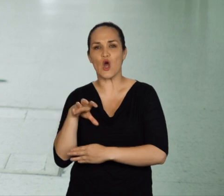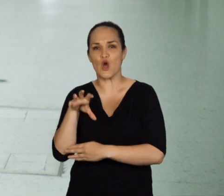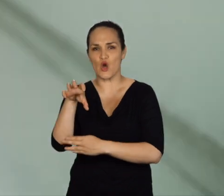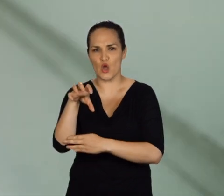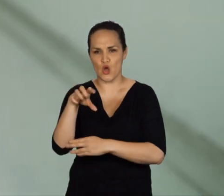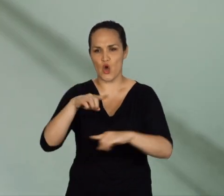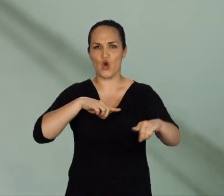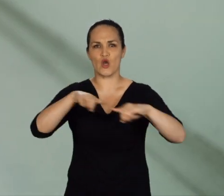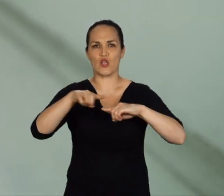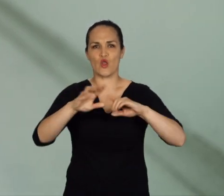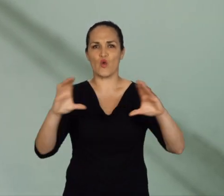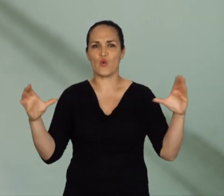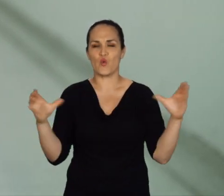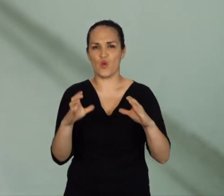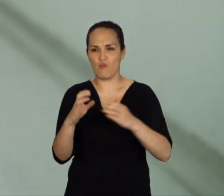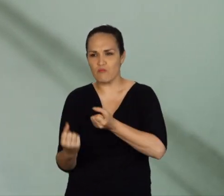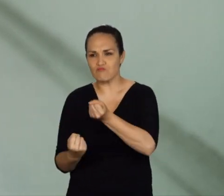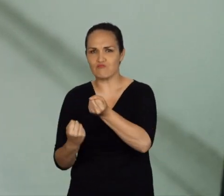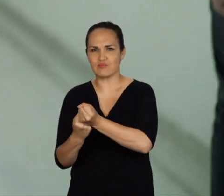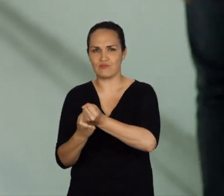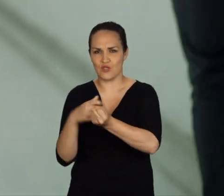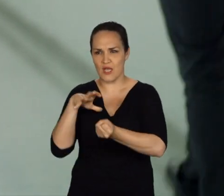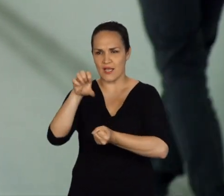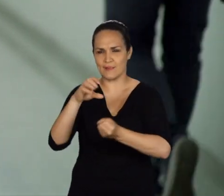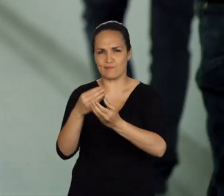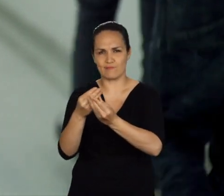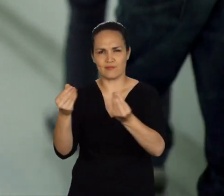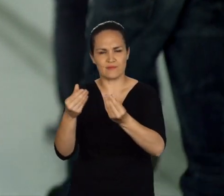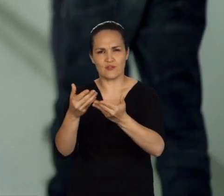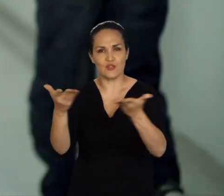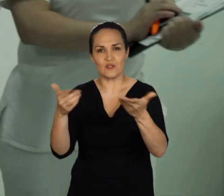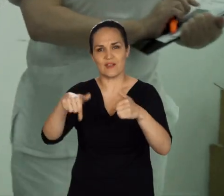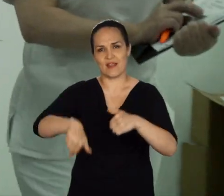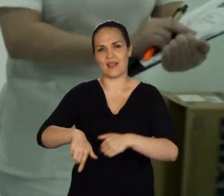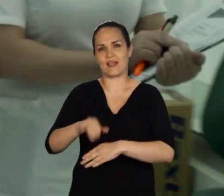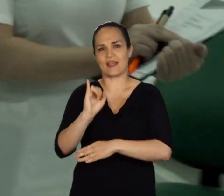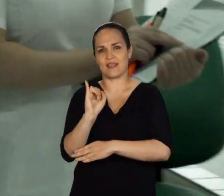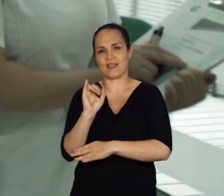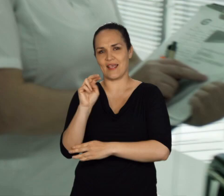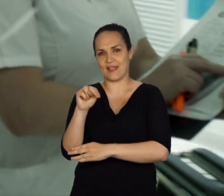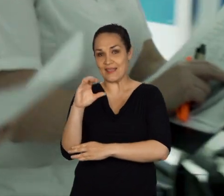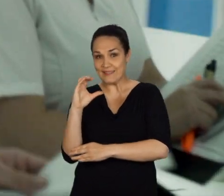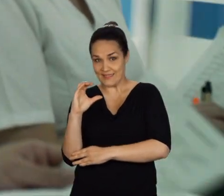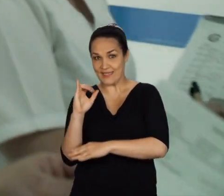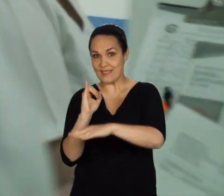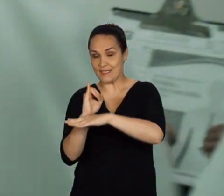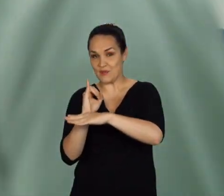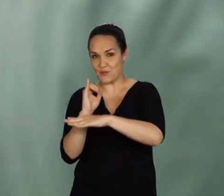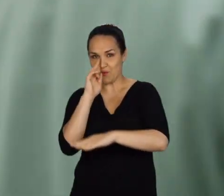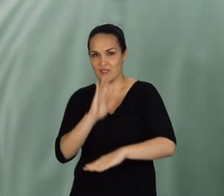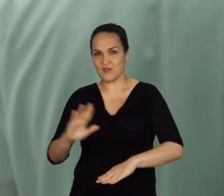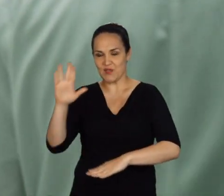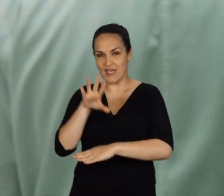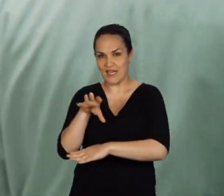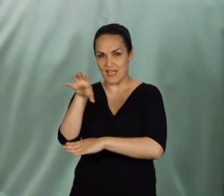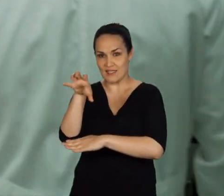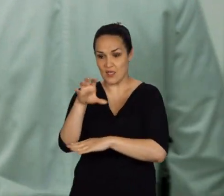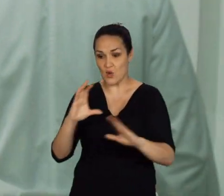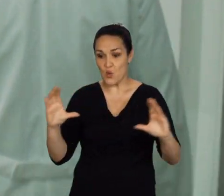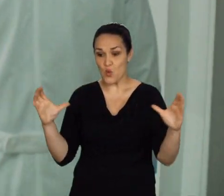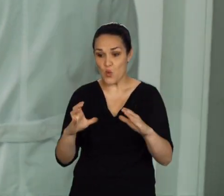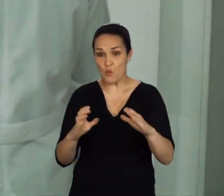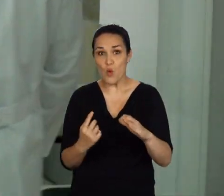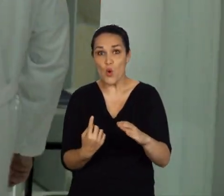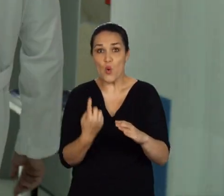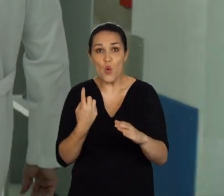grupo área de soporte oncológico aquí en el Instituto Nacional de Cancerología. La parte de soporte oncológico realmente es un grupo área que está